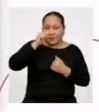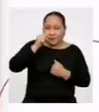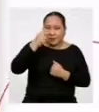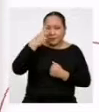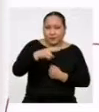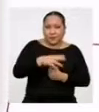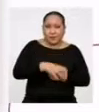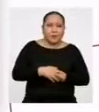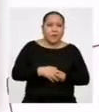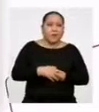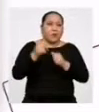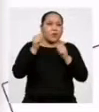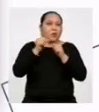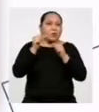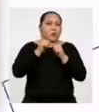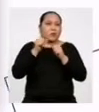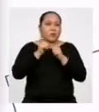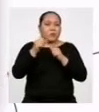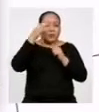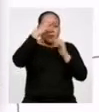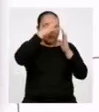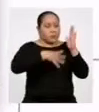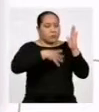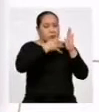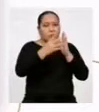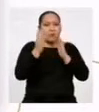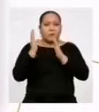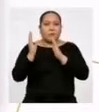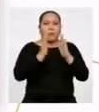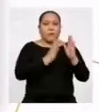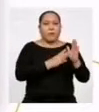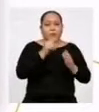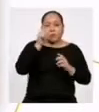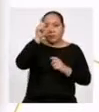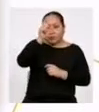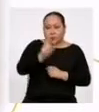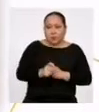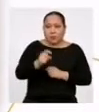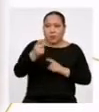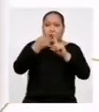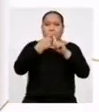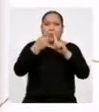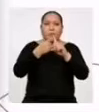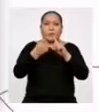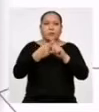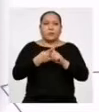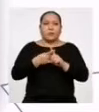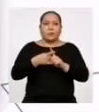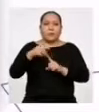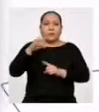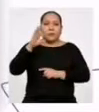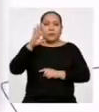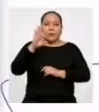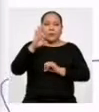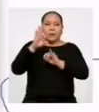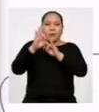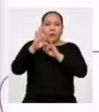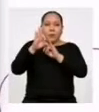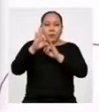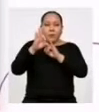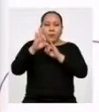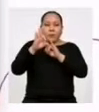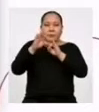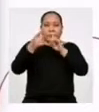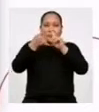con los datos de nuestra tabla, es momento de elaborar una columna con la multiplicación de la frecuencia absoluta f